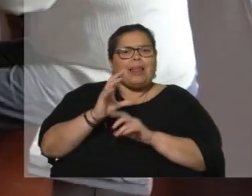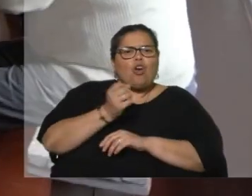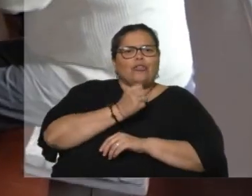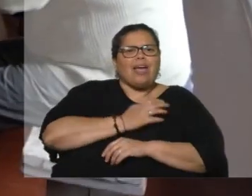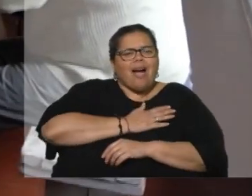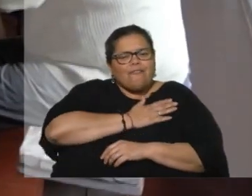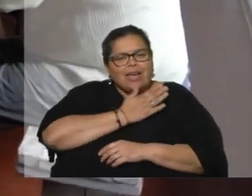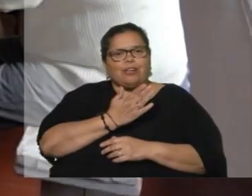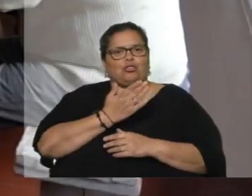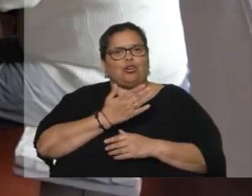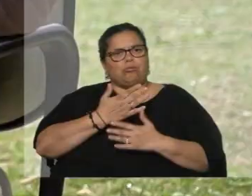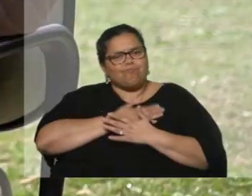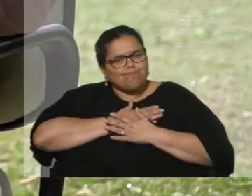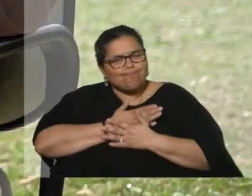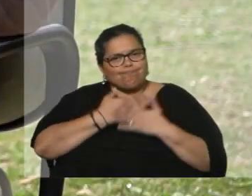cariño.